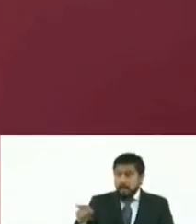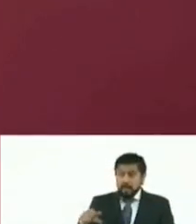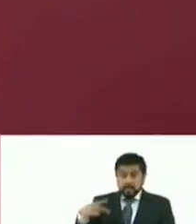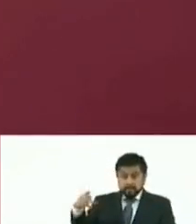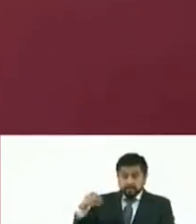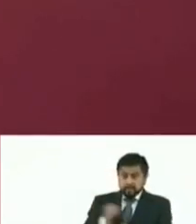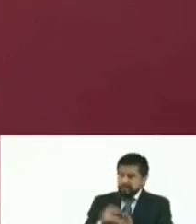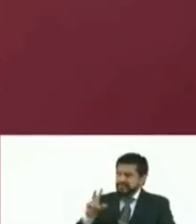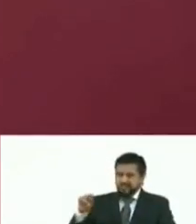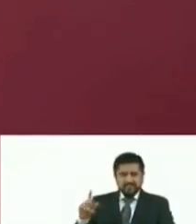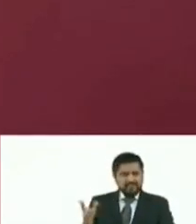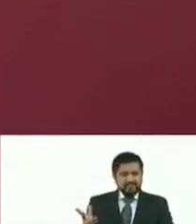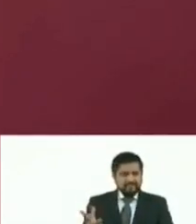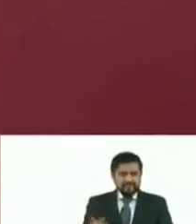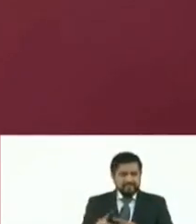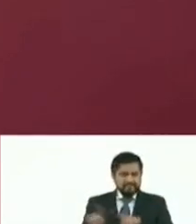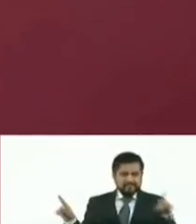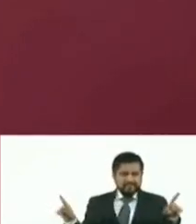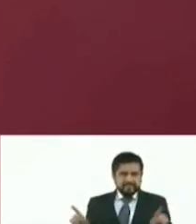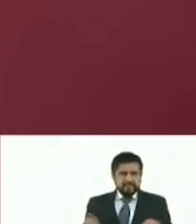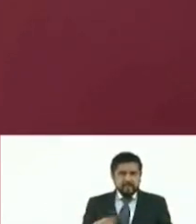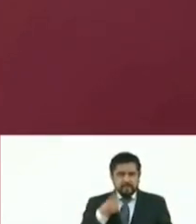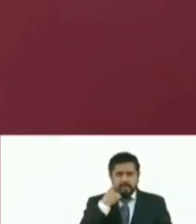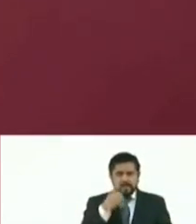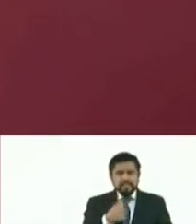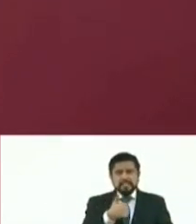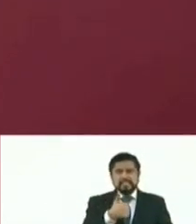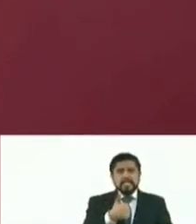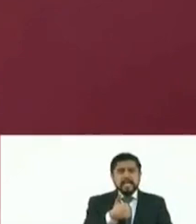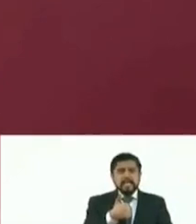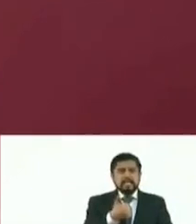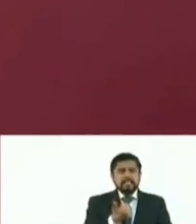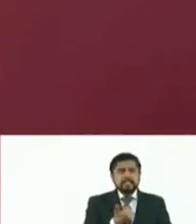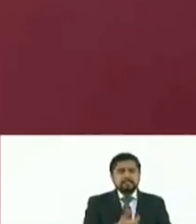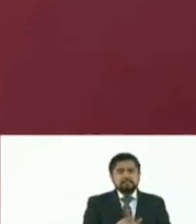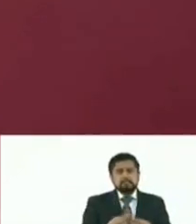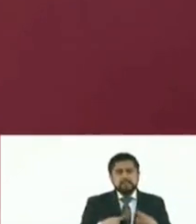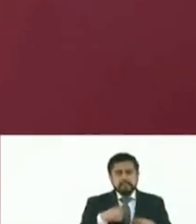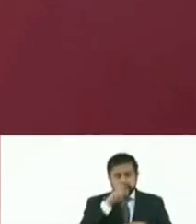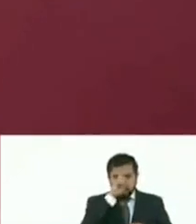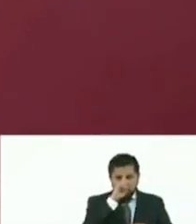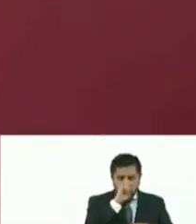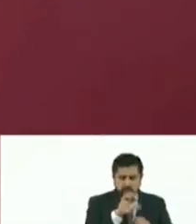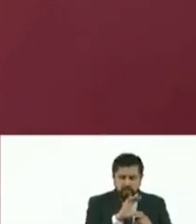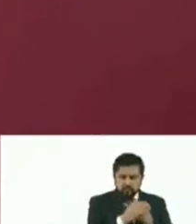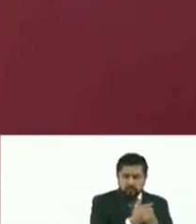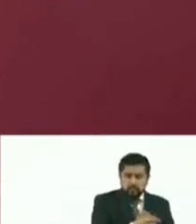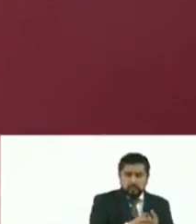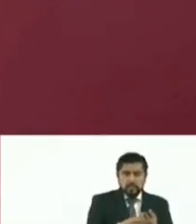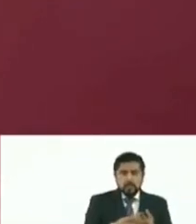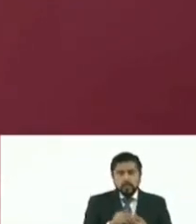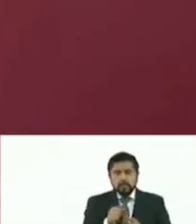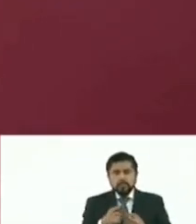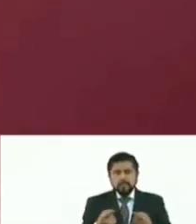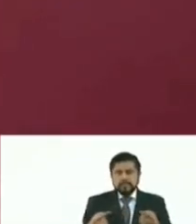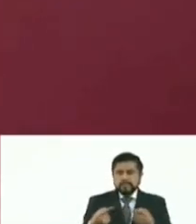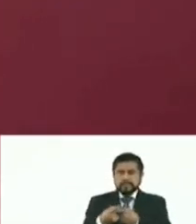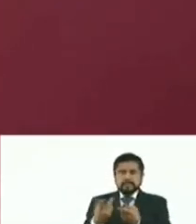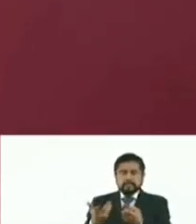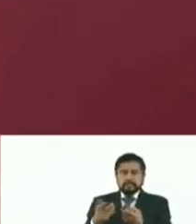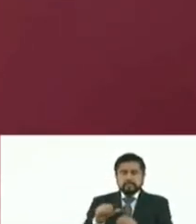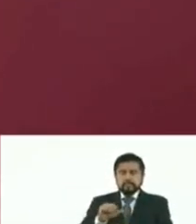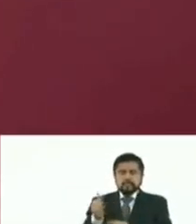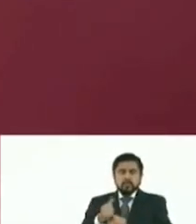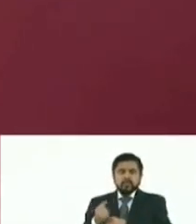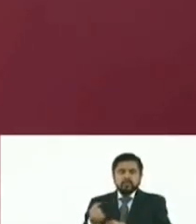Y el tercero es muy claro, pues fueron seis consejeros frente a cinco consejeros. Y el discurso también del consejero presidente del